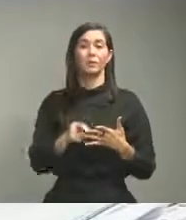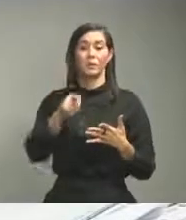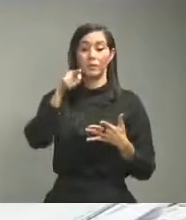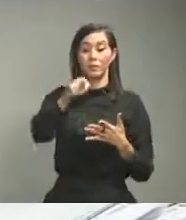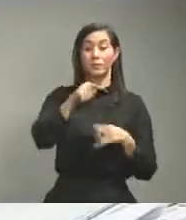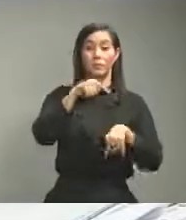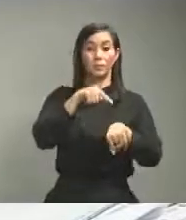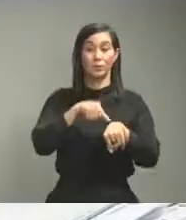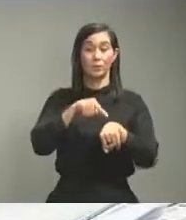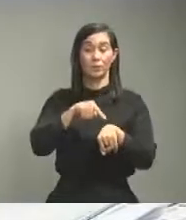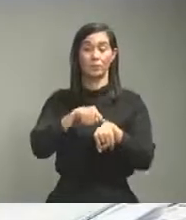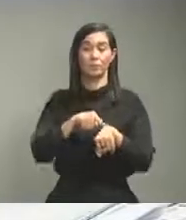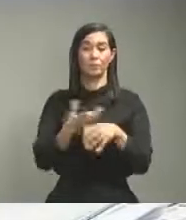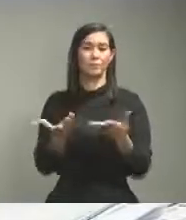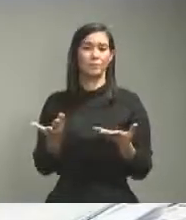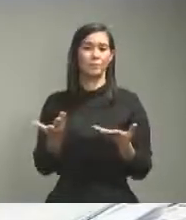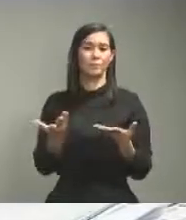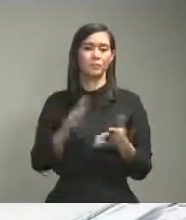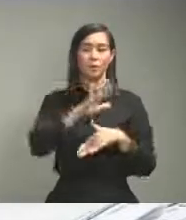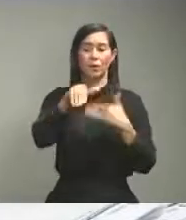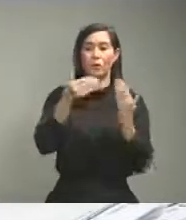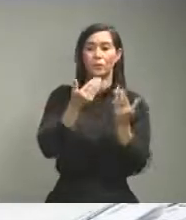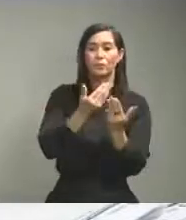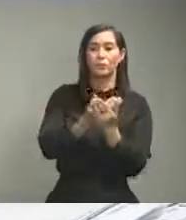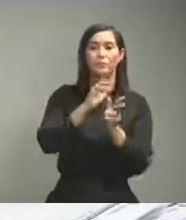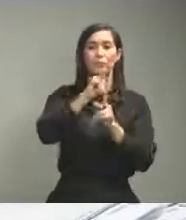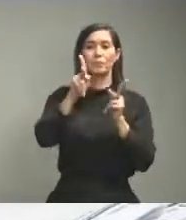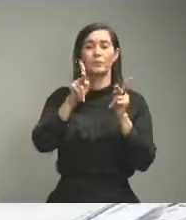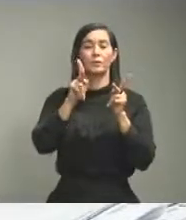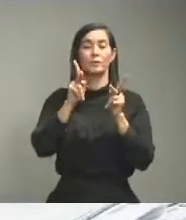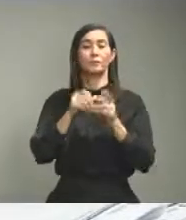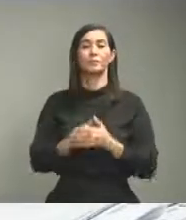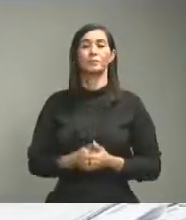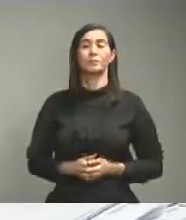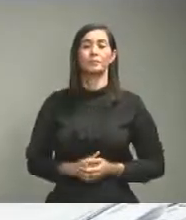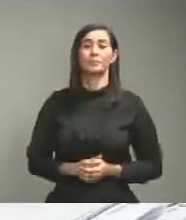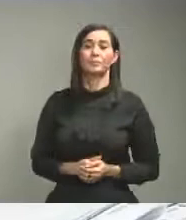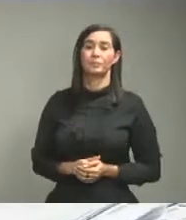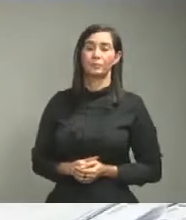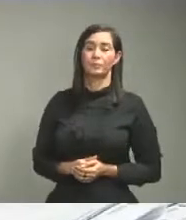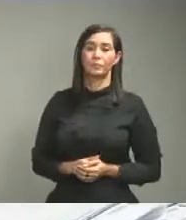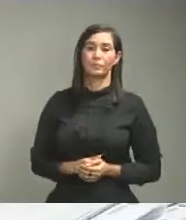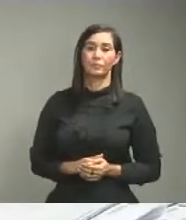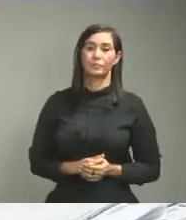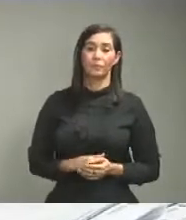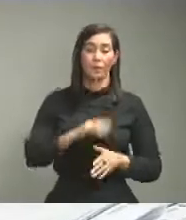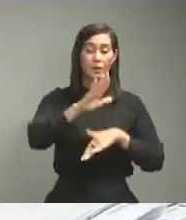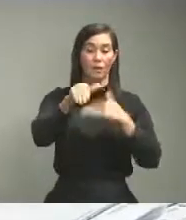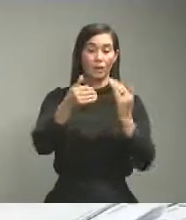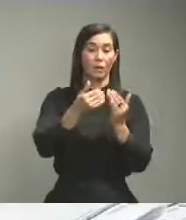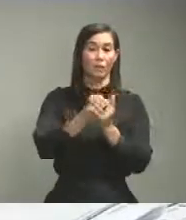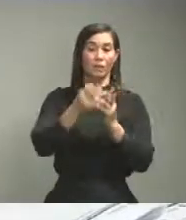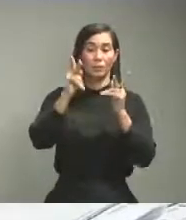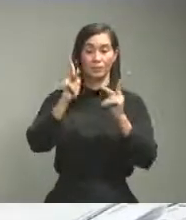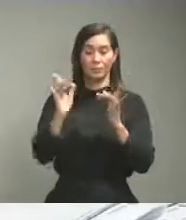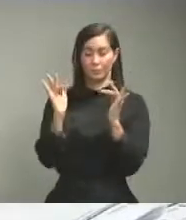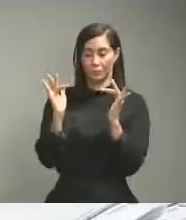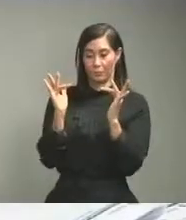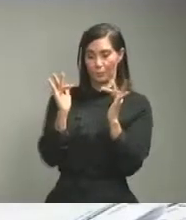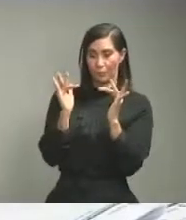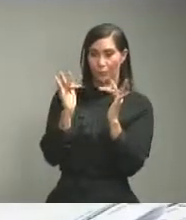este momento estamos de que todos y cada uno de la gente que tiene contactos